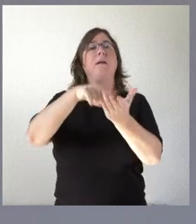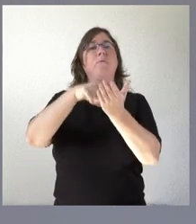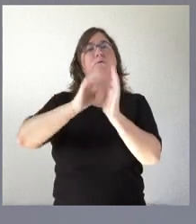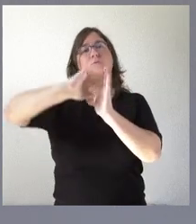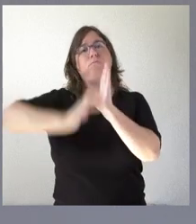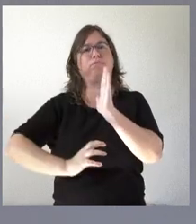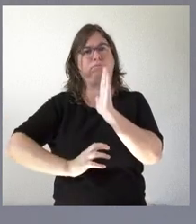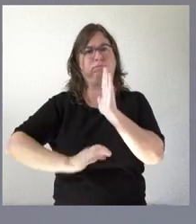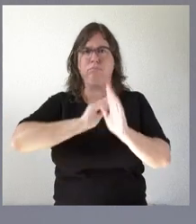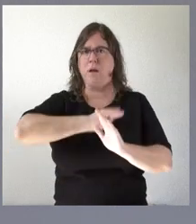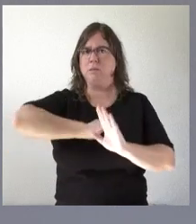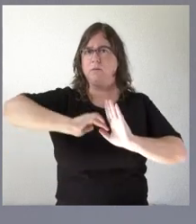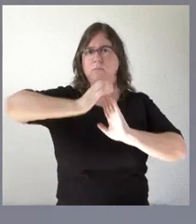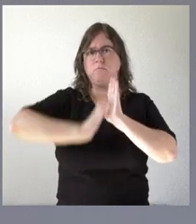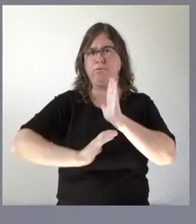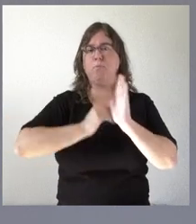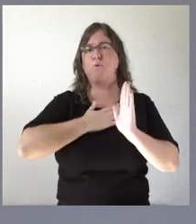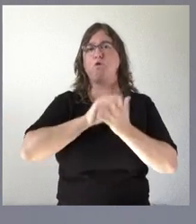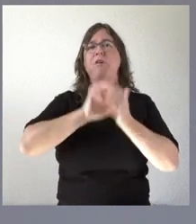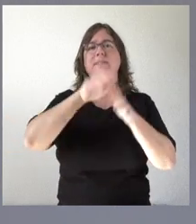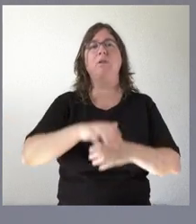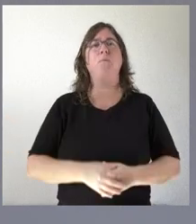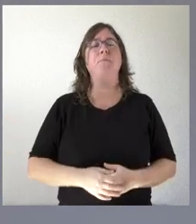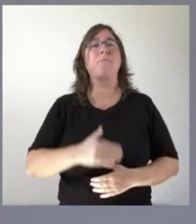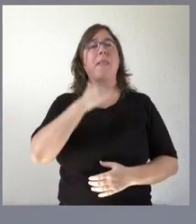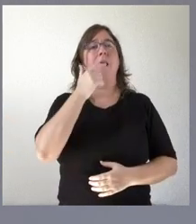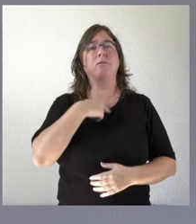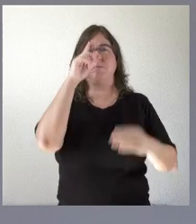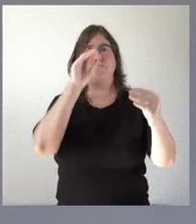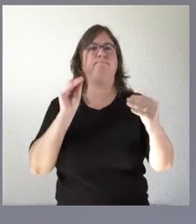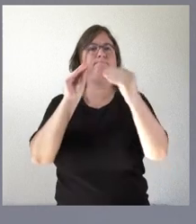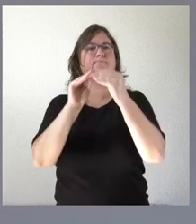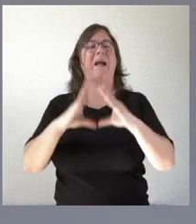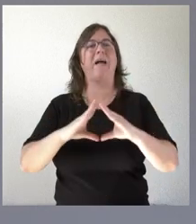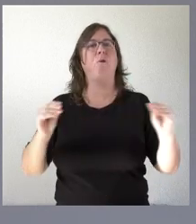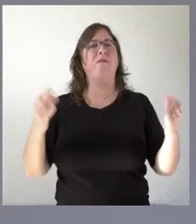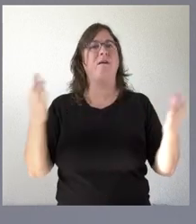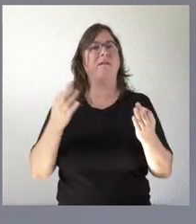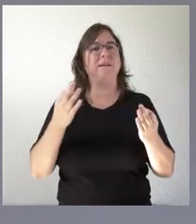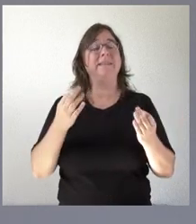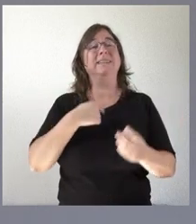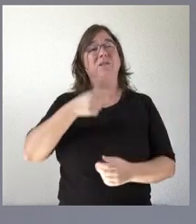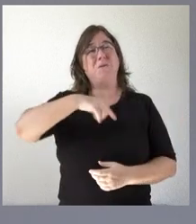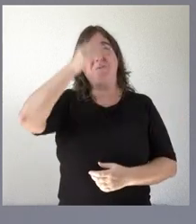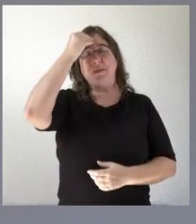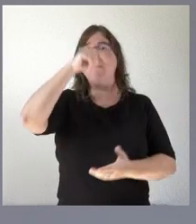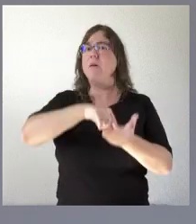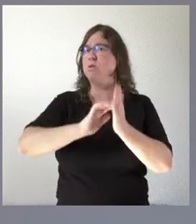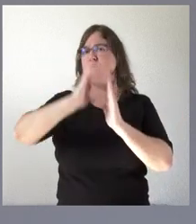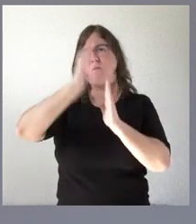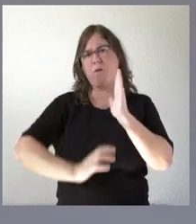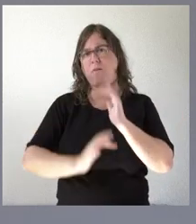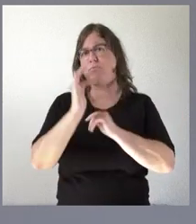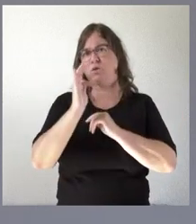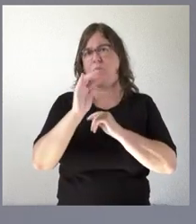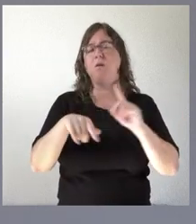muy ambiciosas en el Castilla y León hay una cosa con la que coincidimos con Andalucía que es que creemos en la bajada de impuestos y